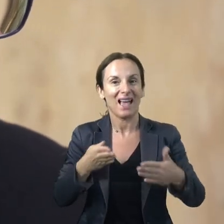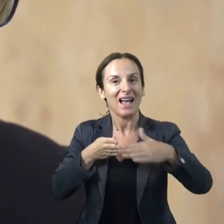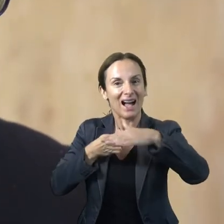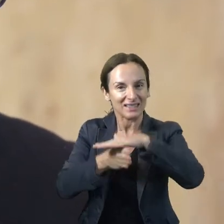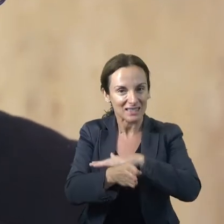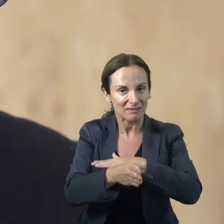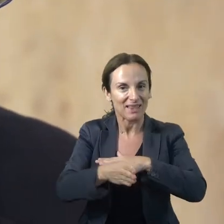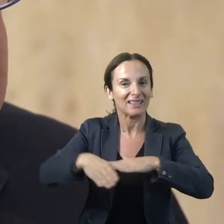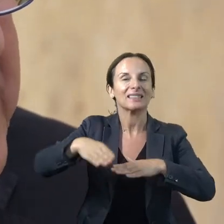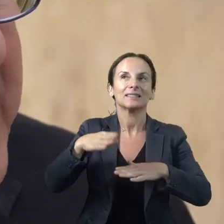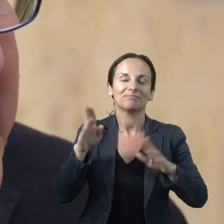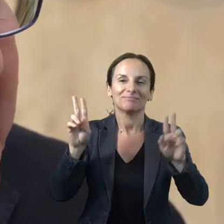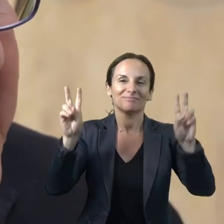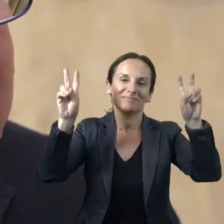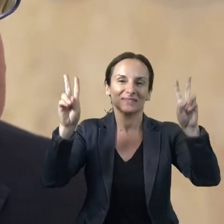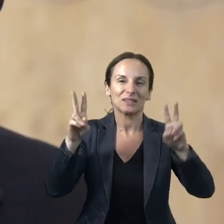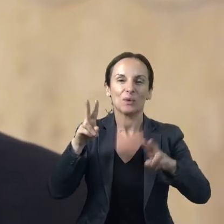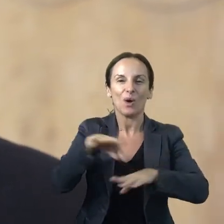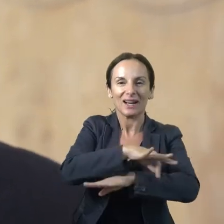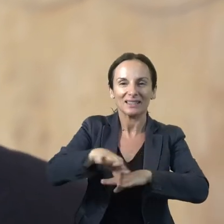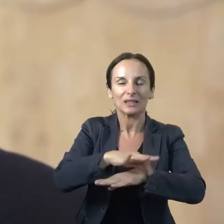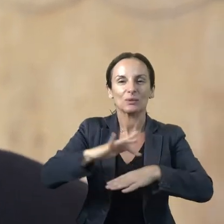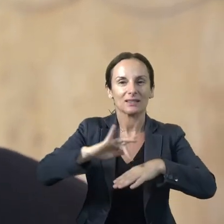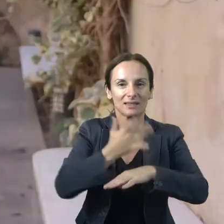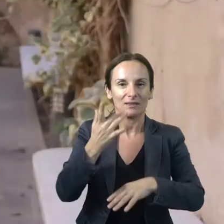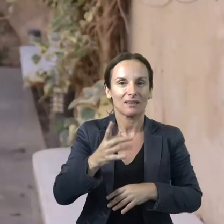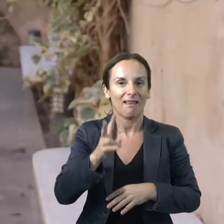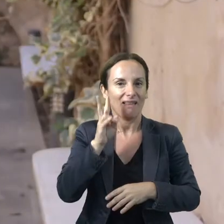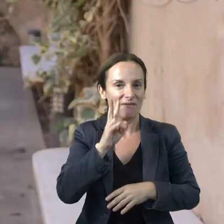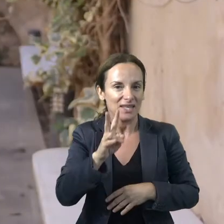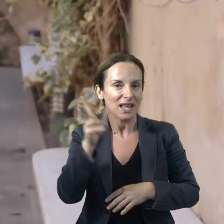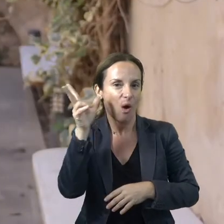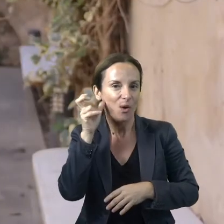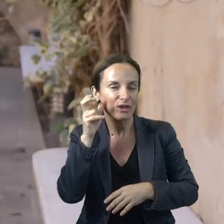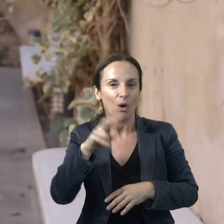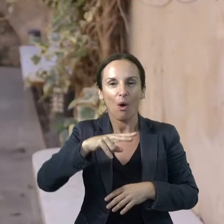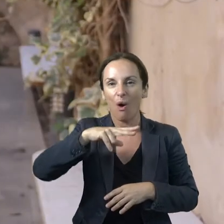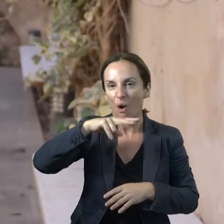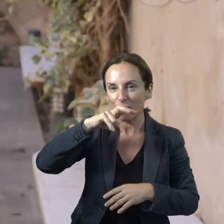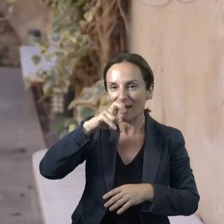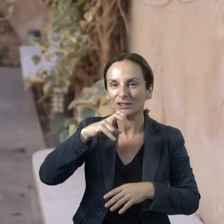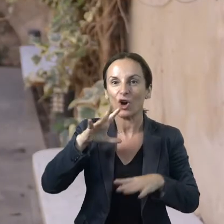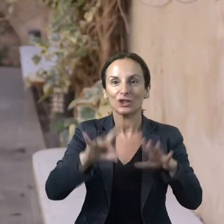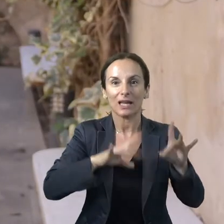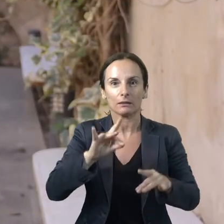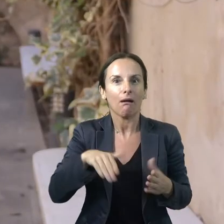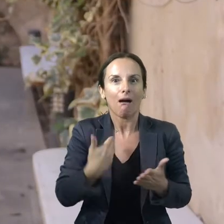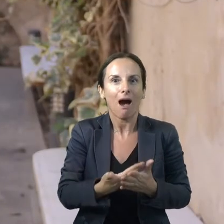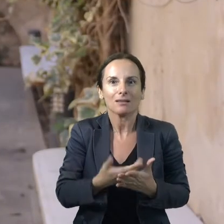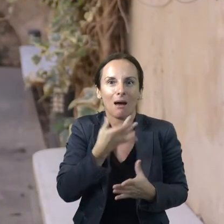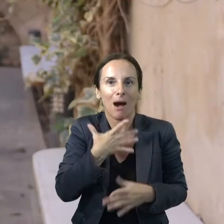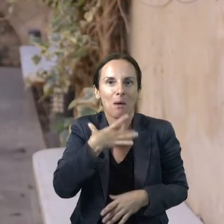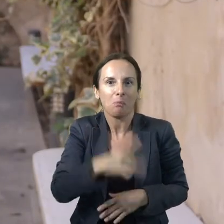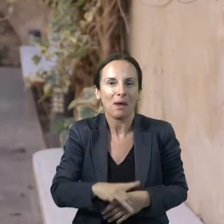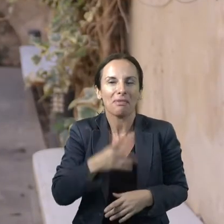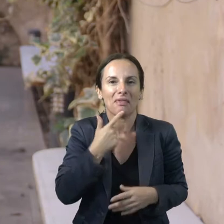todas las personas, incorporando la accesibilidad y la arquitectura de los sentidos. La vista, el oído, el olfato, el tacto, incluso en la